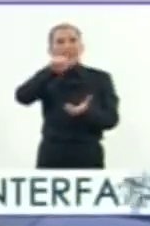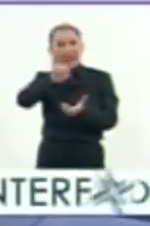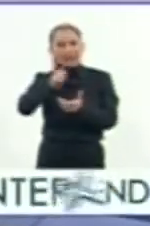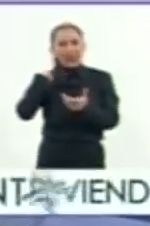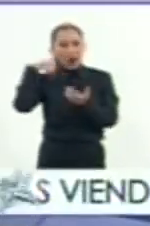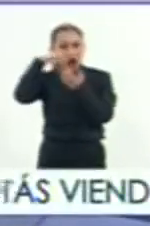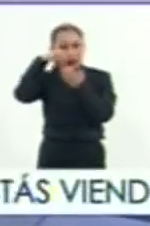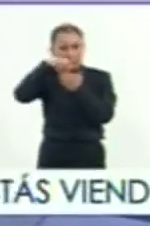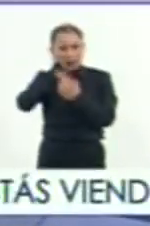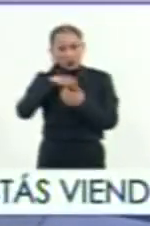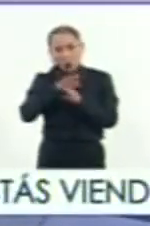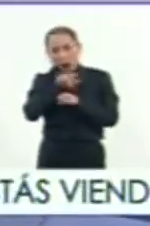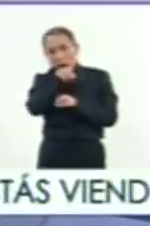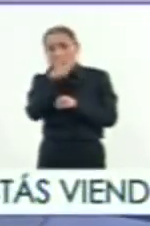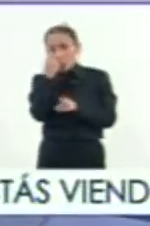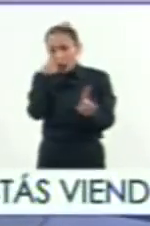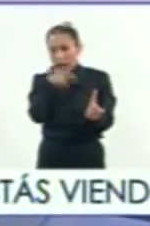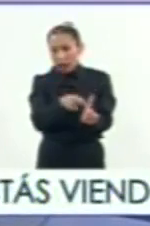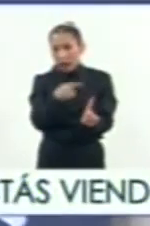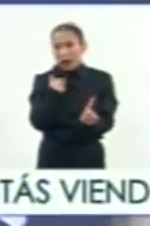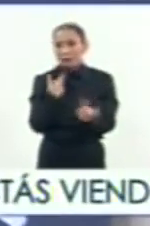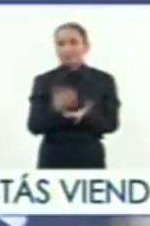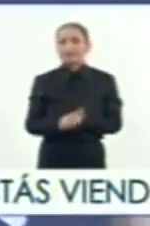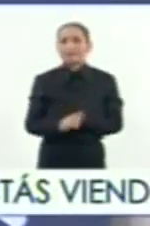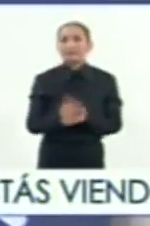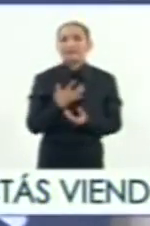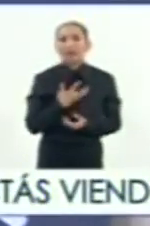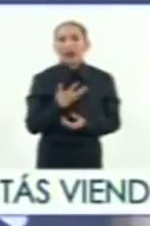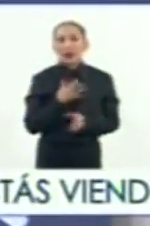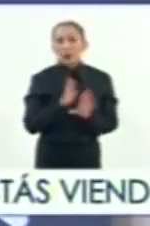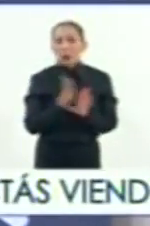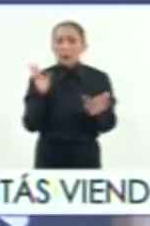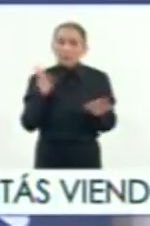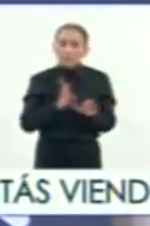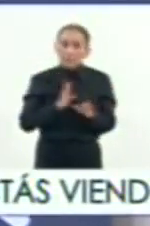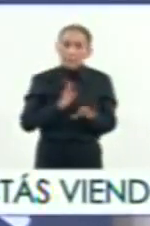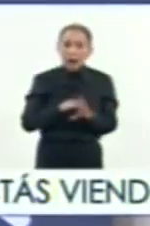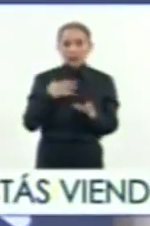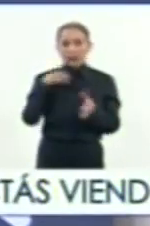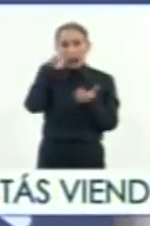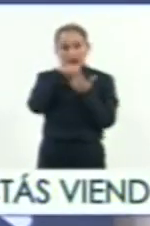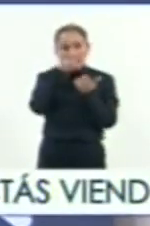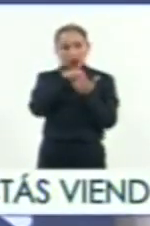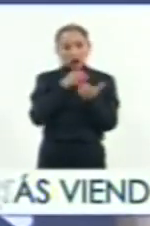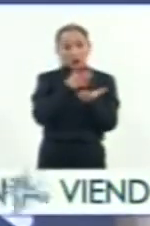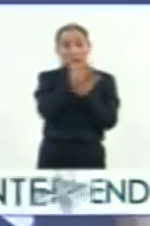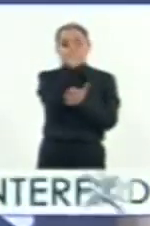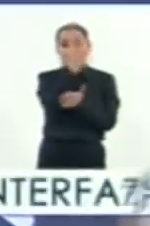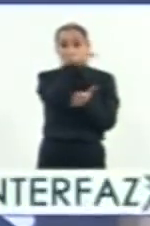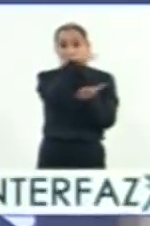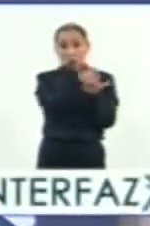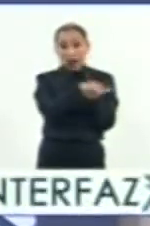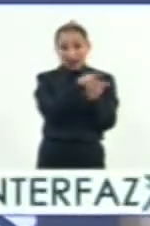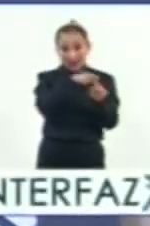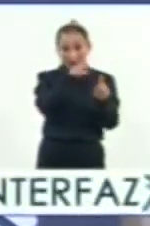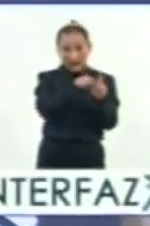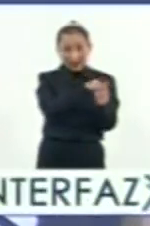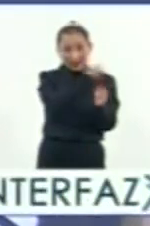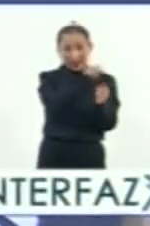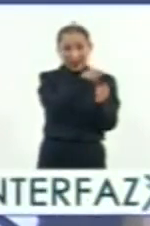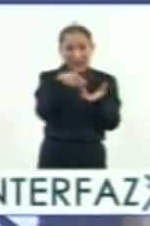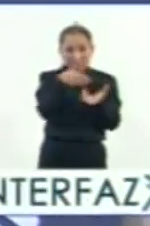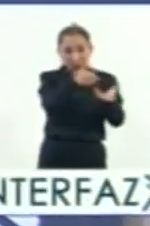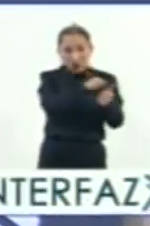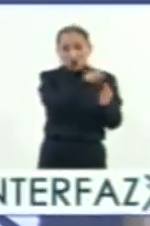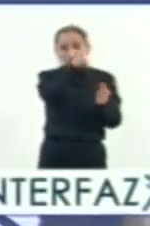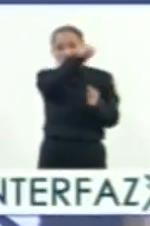hoy vamos a hablar en específico de una que creo que es la que tiene la valía. Hernán Cortés estuvo en cinco rutas diversas por este